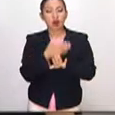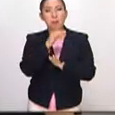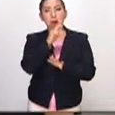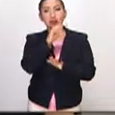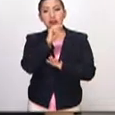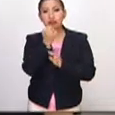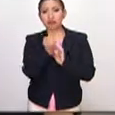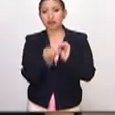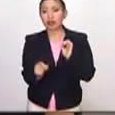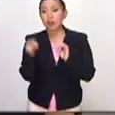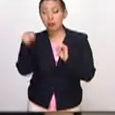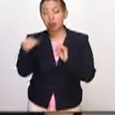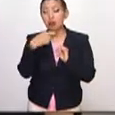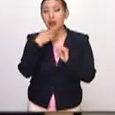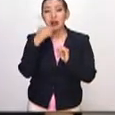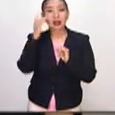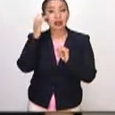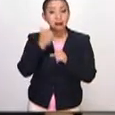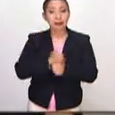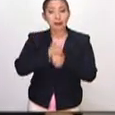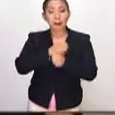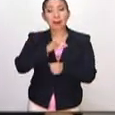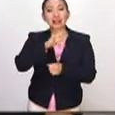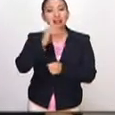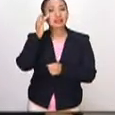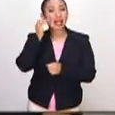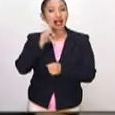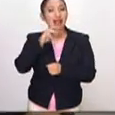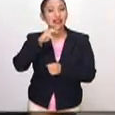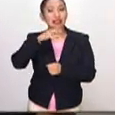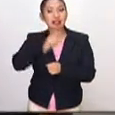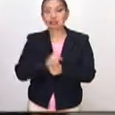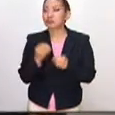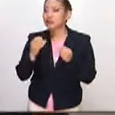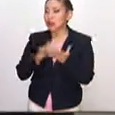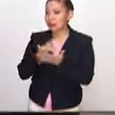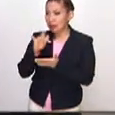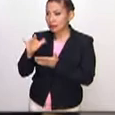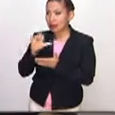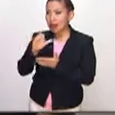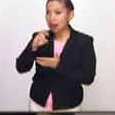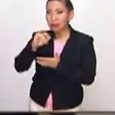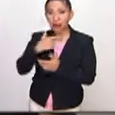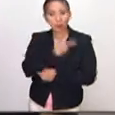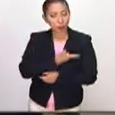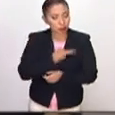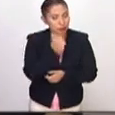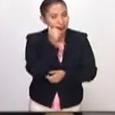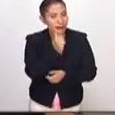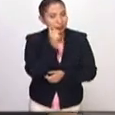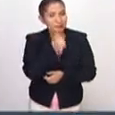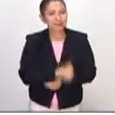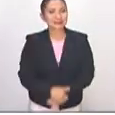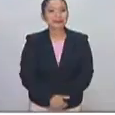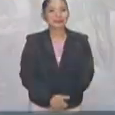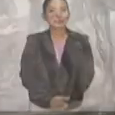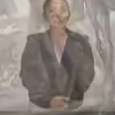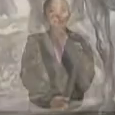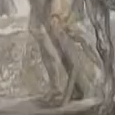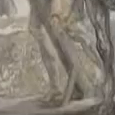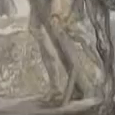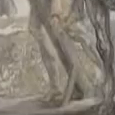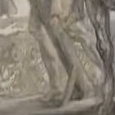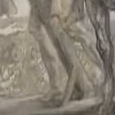gran calado como es este martirio de San Andrés. Pues muchísimas gracias, Carmen. Encantada, como siempre. Gracias.